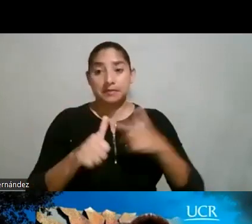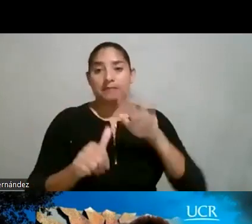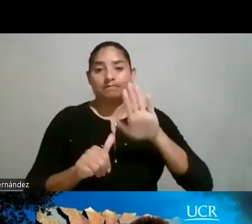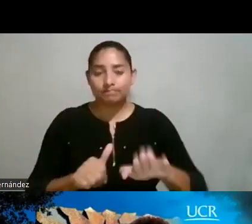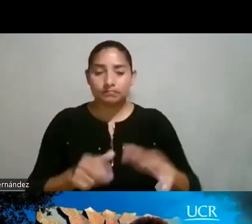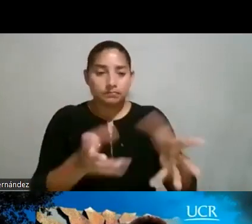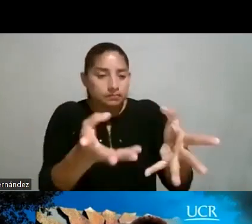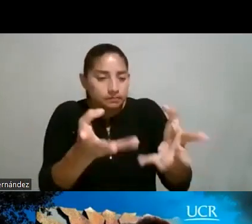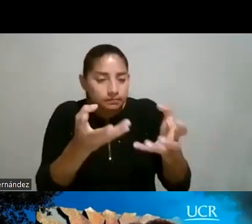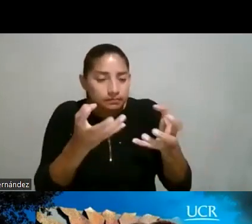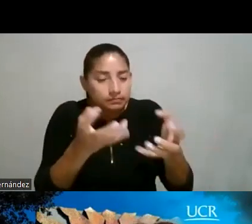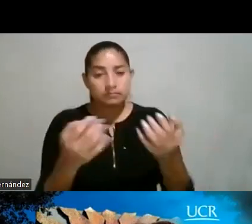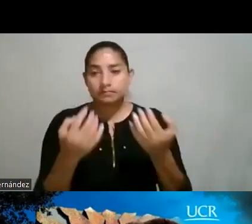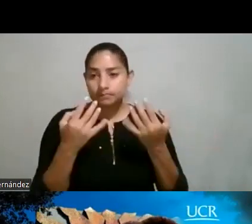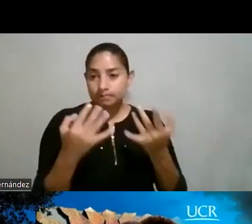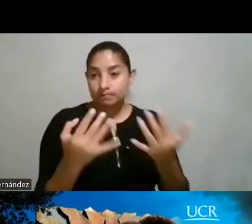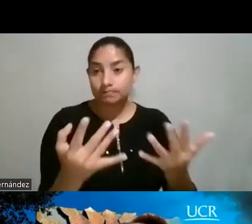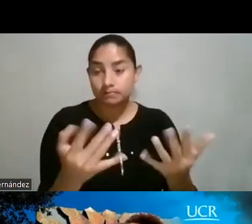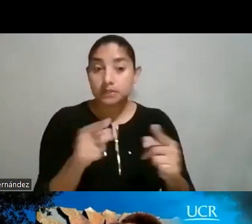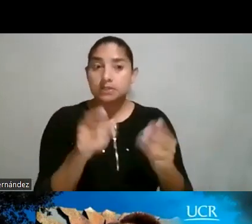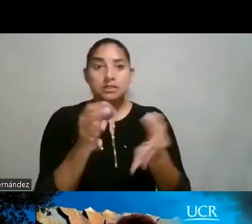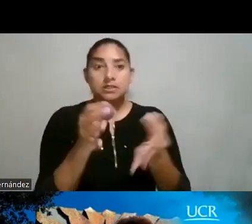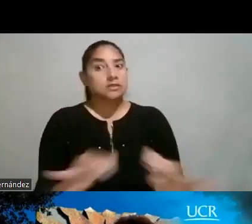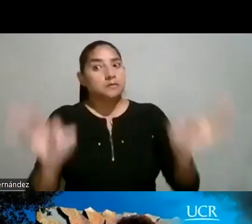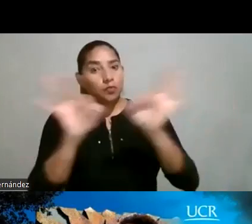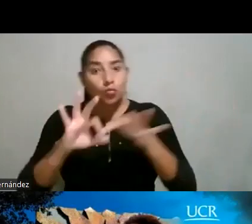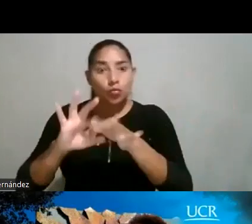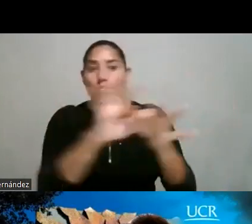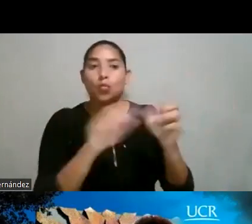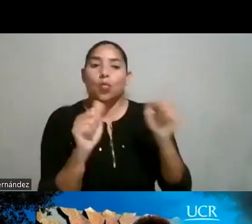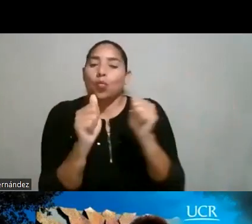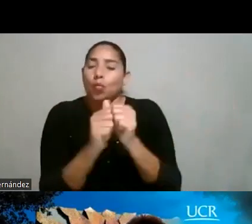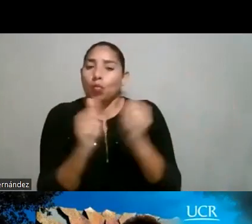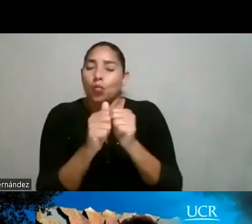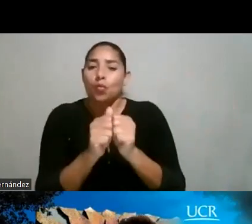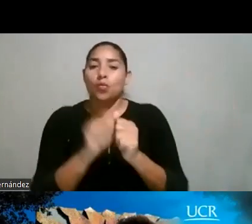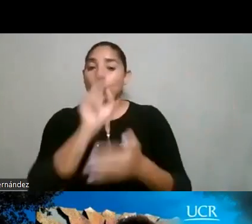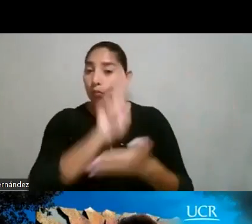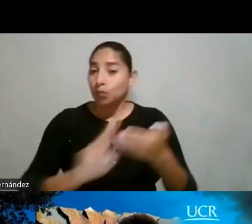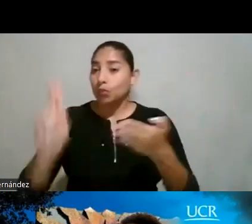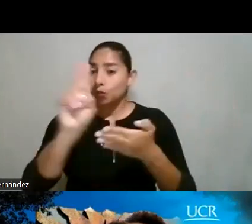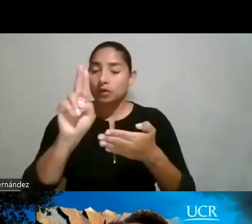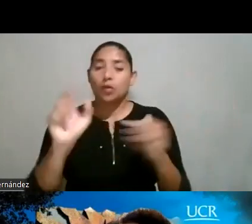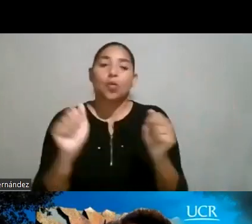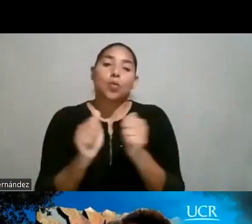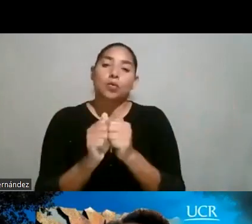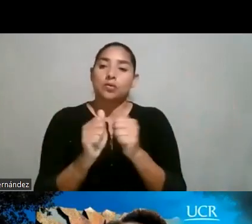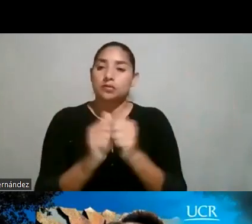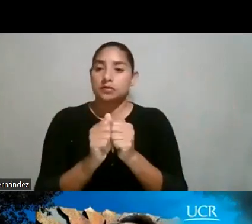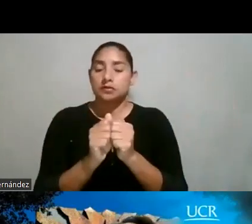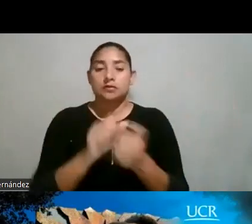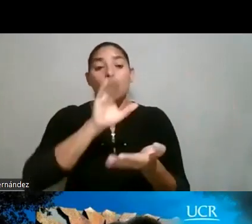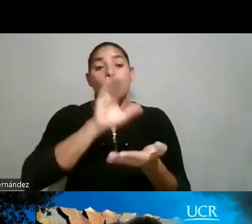atracción y esta es clave en la relación que podamos tener las universidades con los